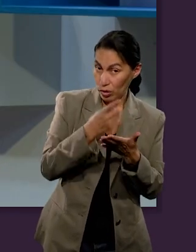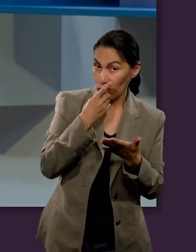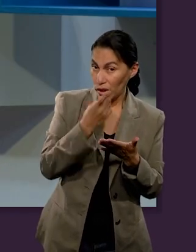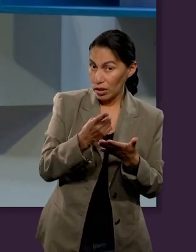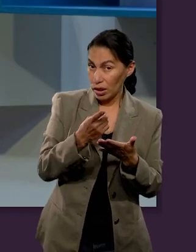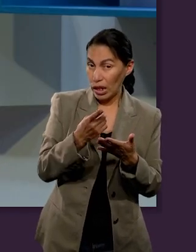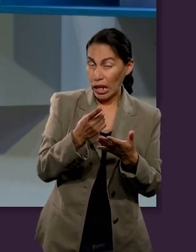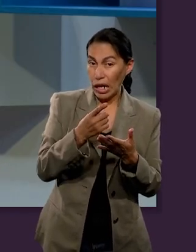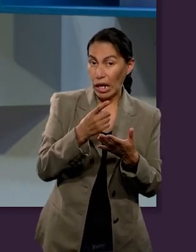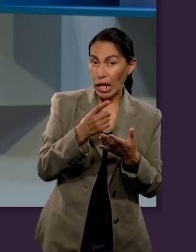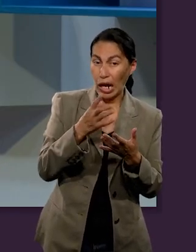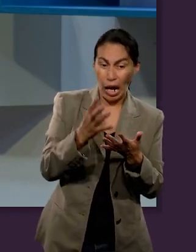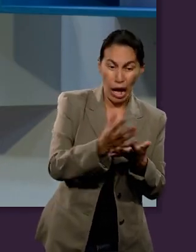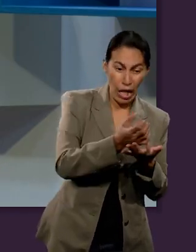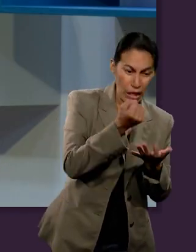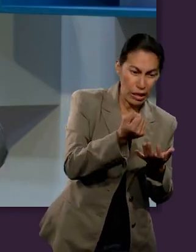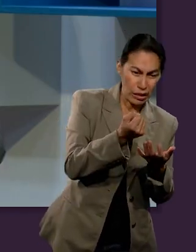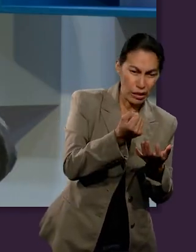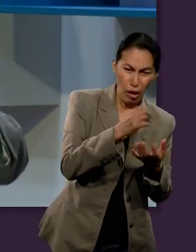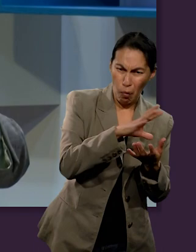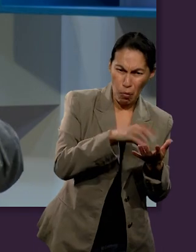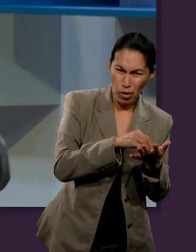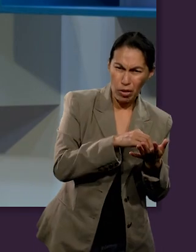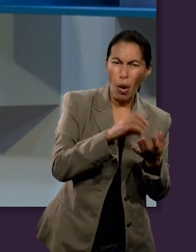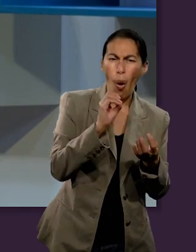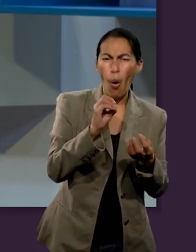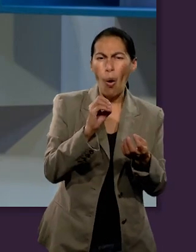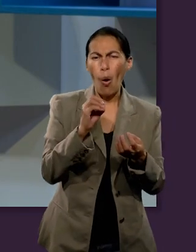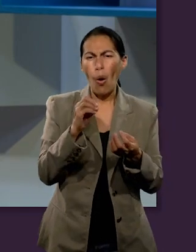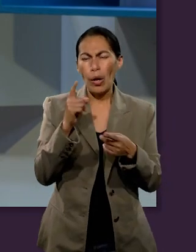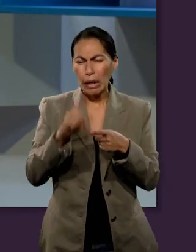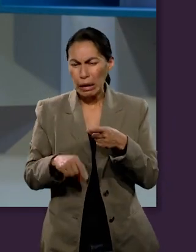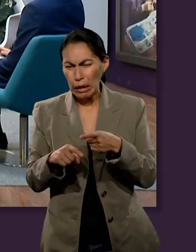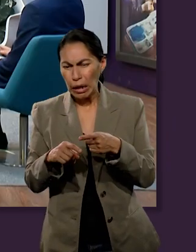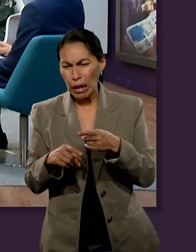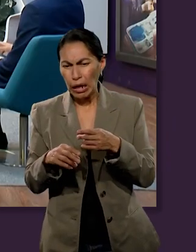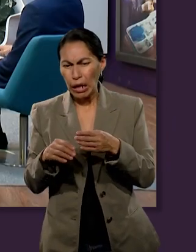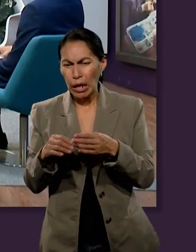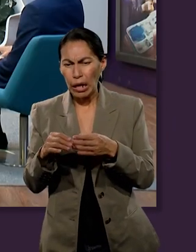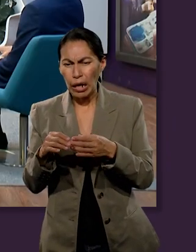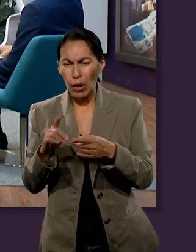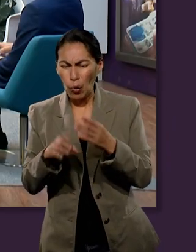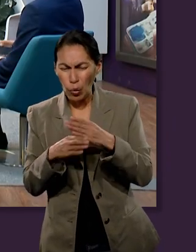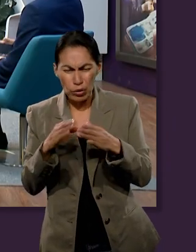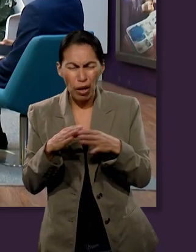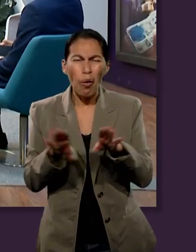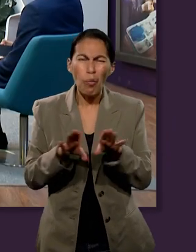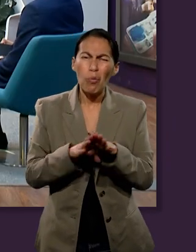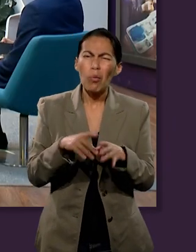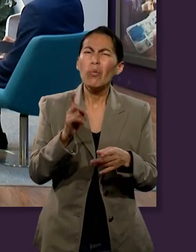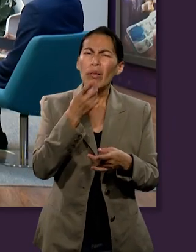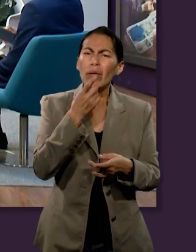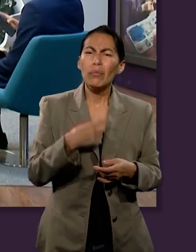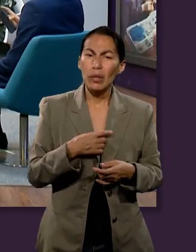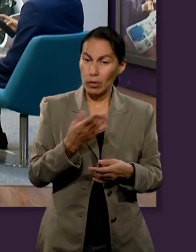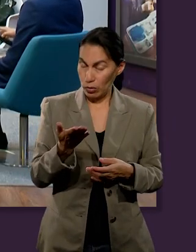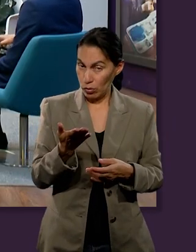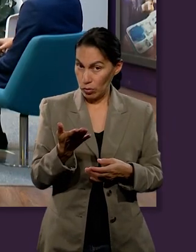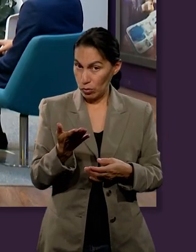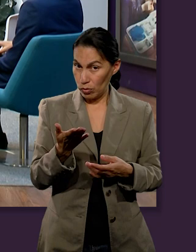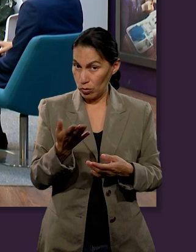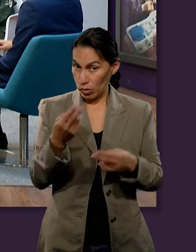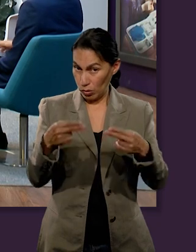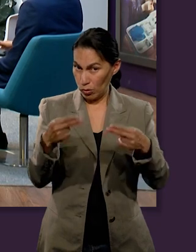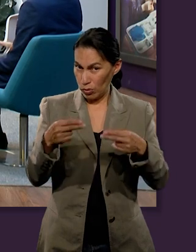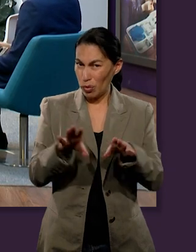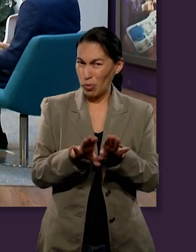La lección dice de las ganancias brutas, de las ganancias una vez que quitamos todo. ¿De qué damos el diezmo? Chicos, yo